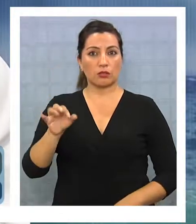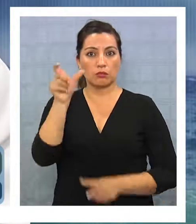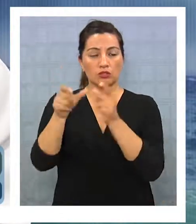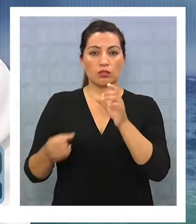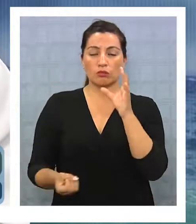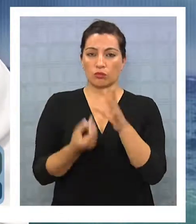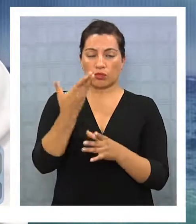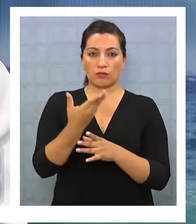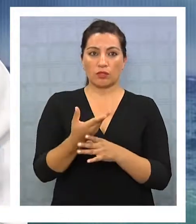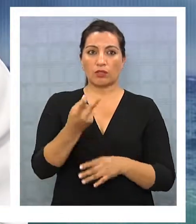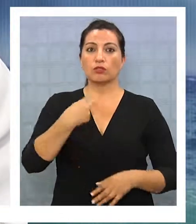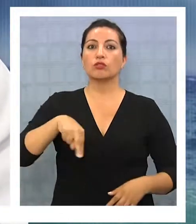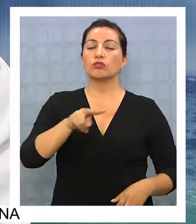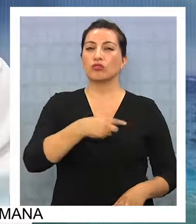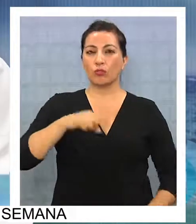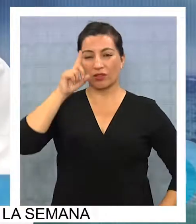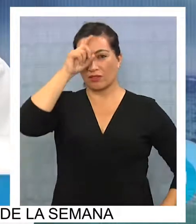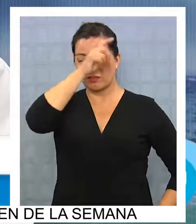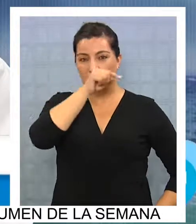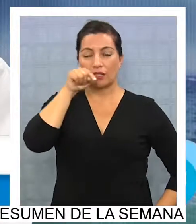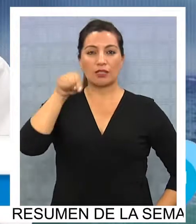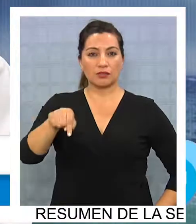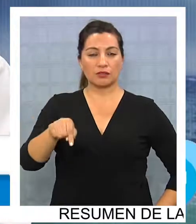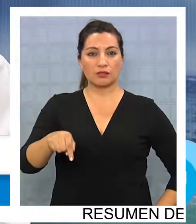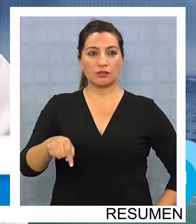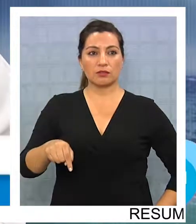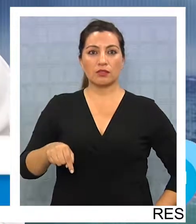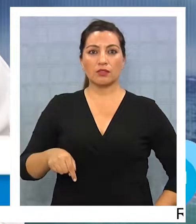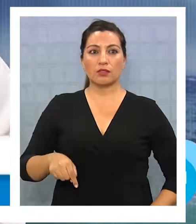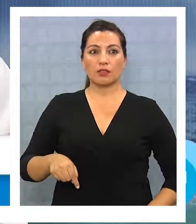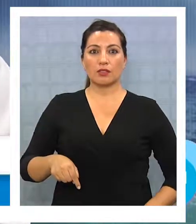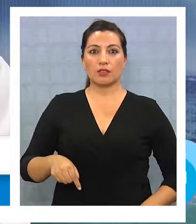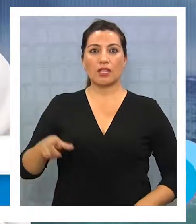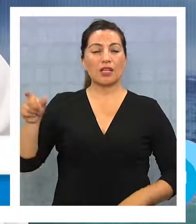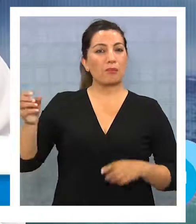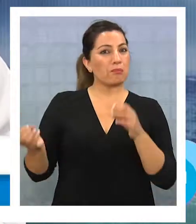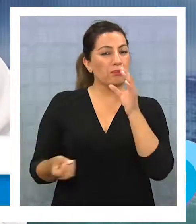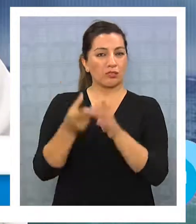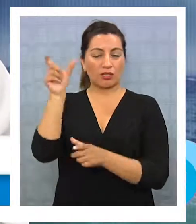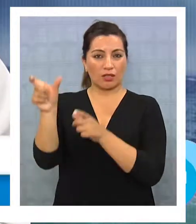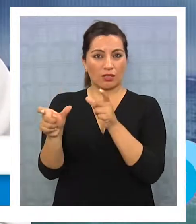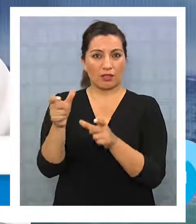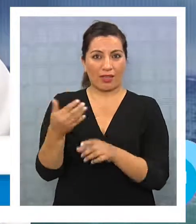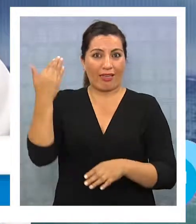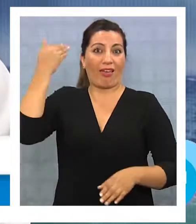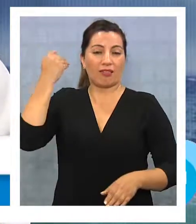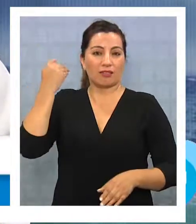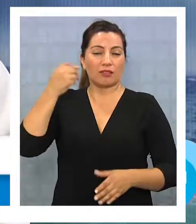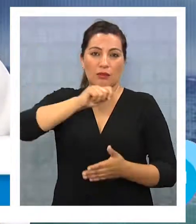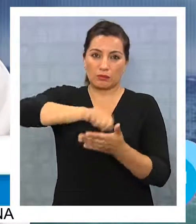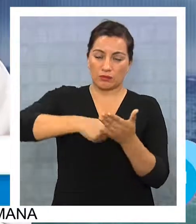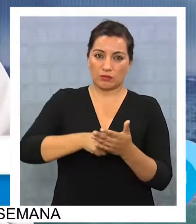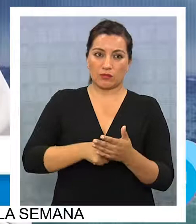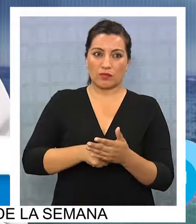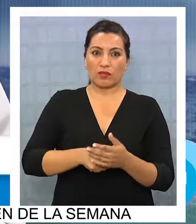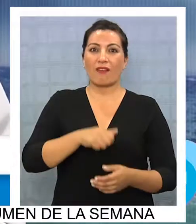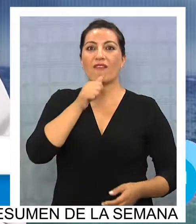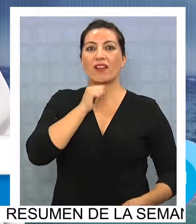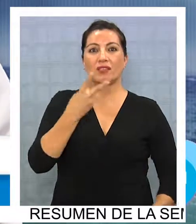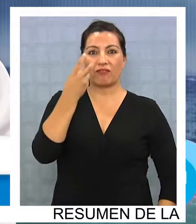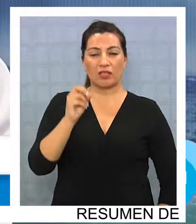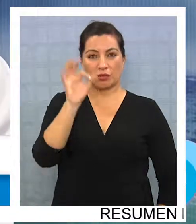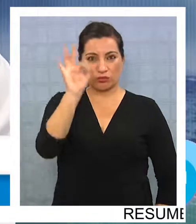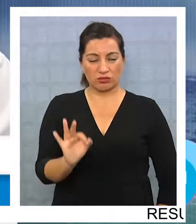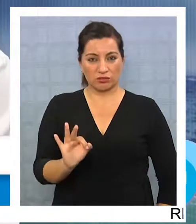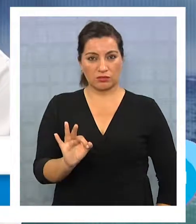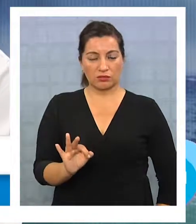gente nueva. Donde hemos tenido la complejidad ha sido precisamente en quienes ya eran militantes del partido. Yo diría que no llegamos ni